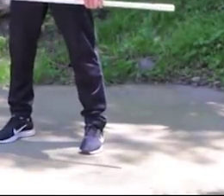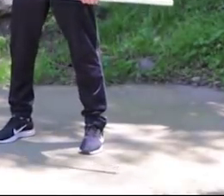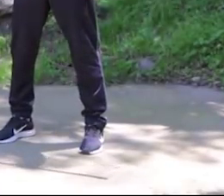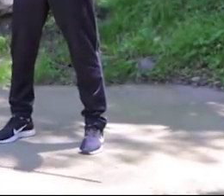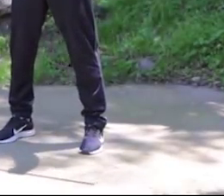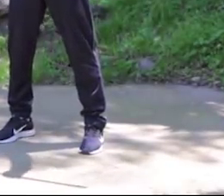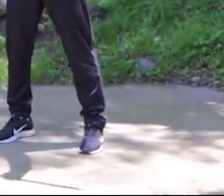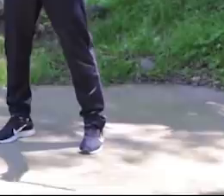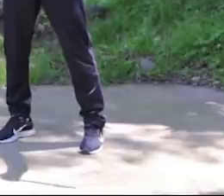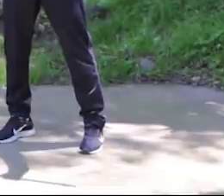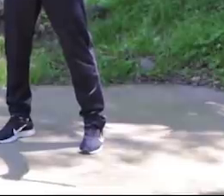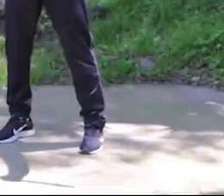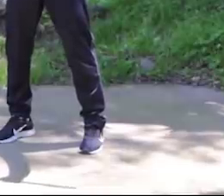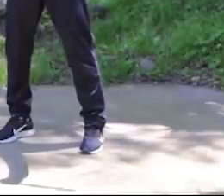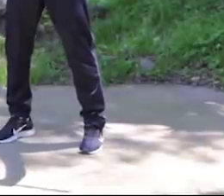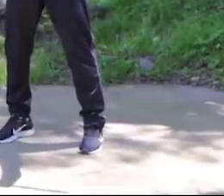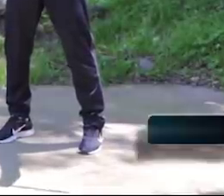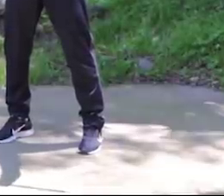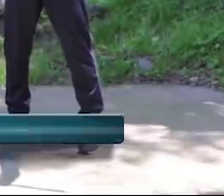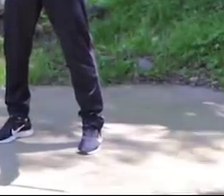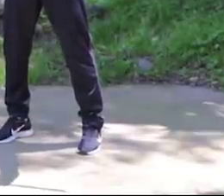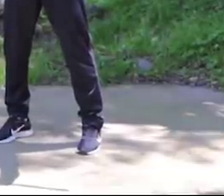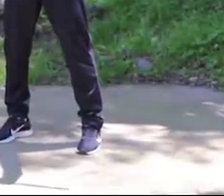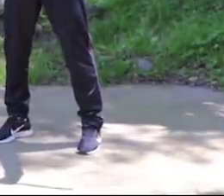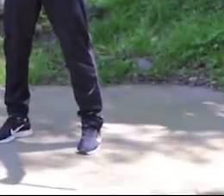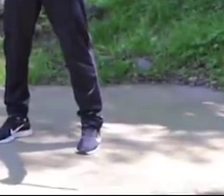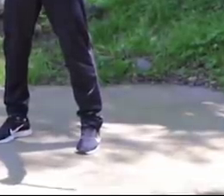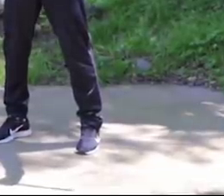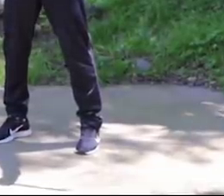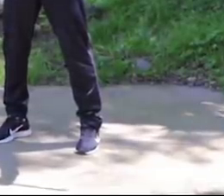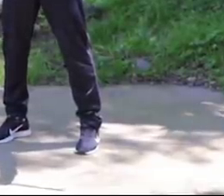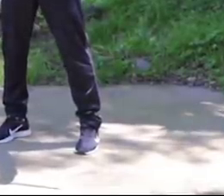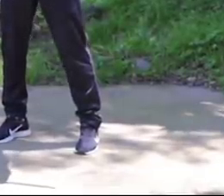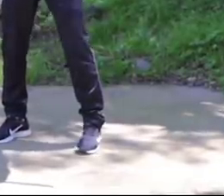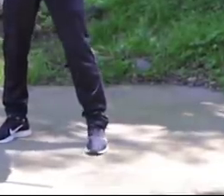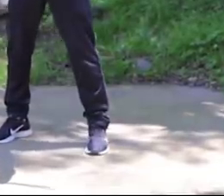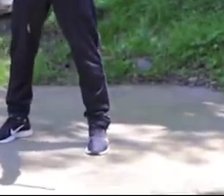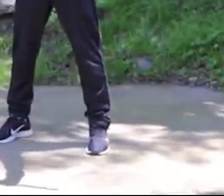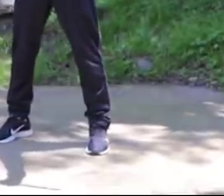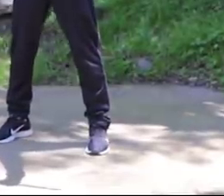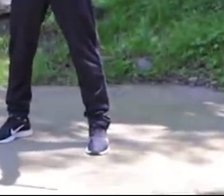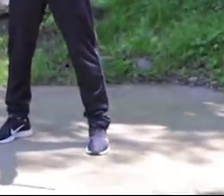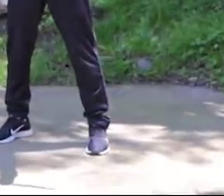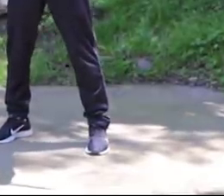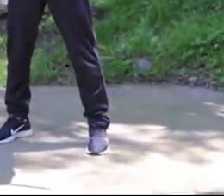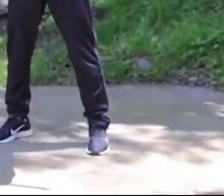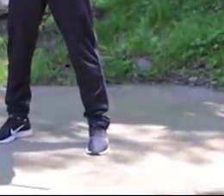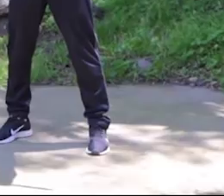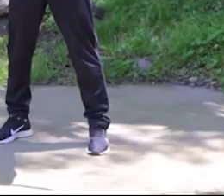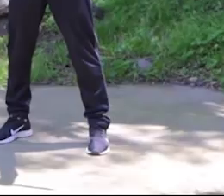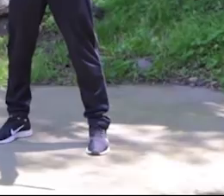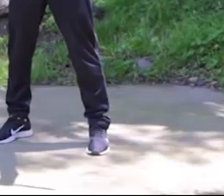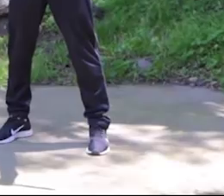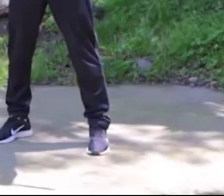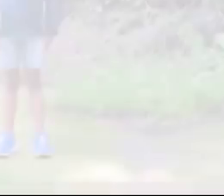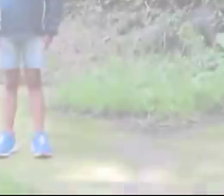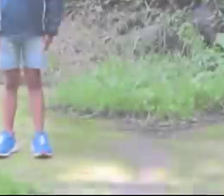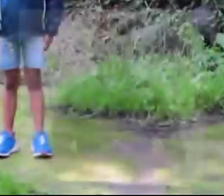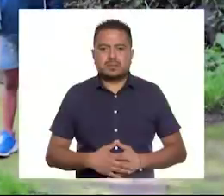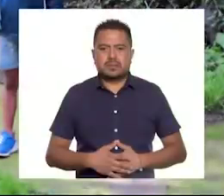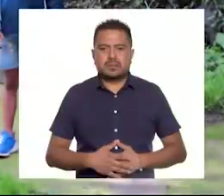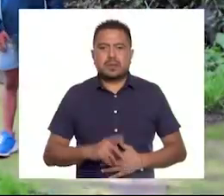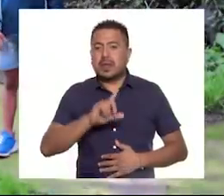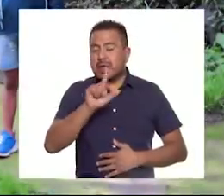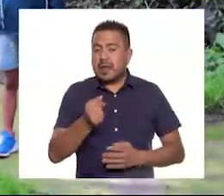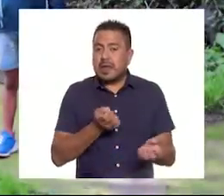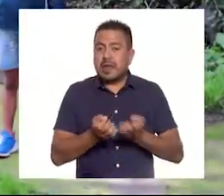Vamos a agarrar ya sea un palo de escoba o una toalla, de tal manera que podamos hacer esta posición. Y después